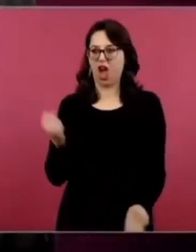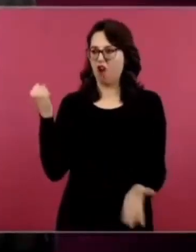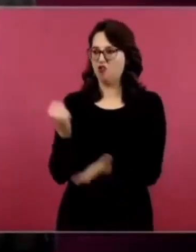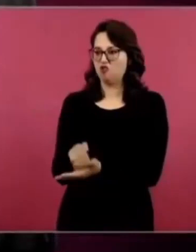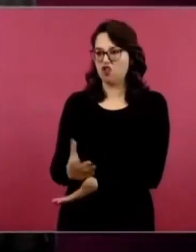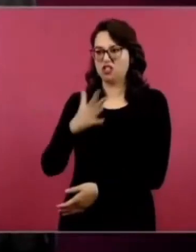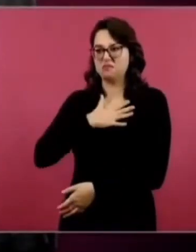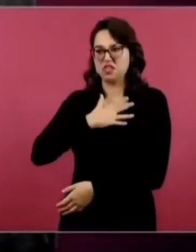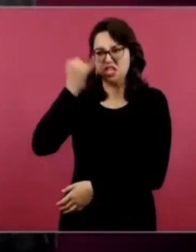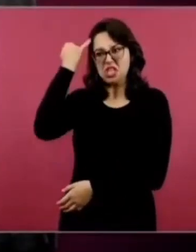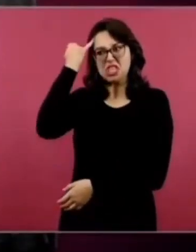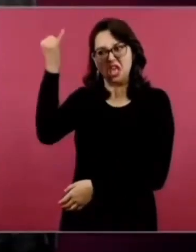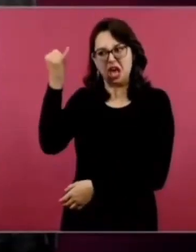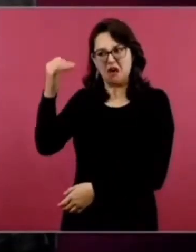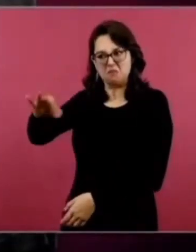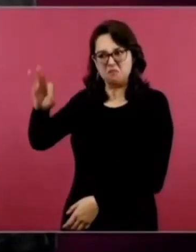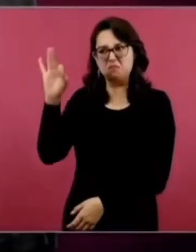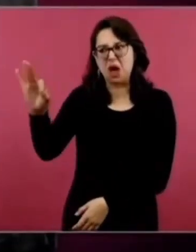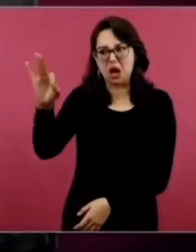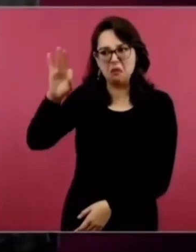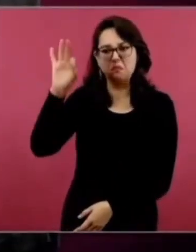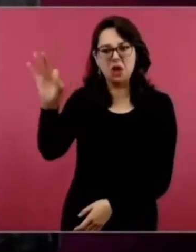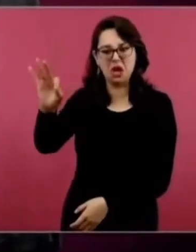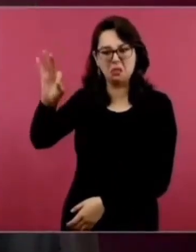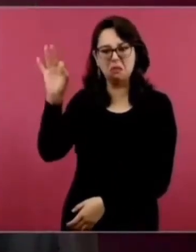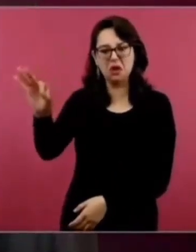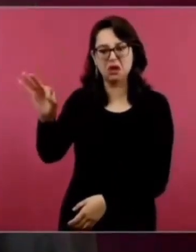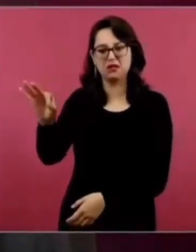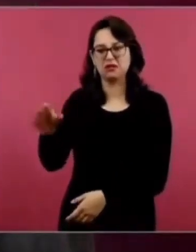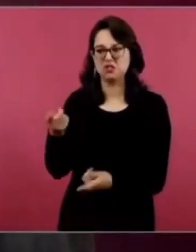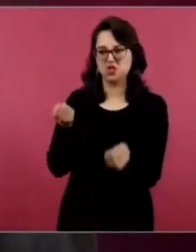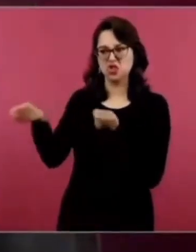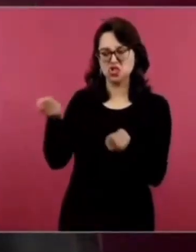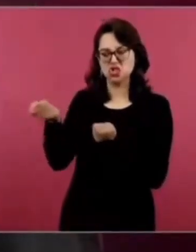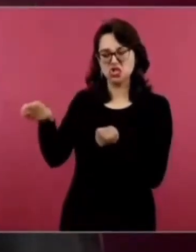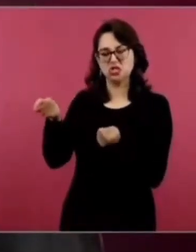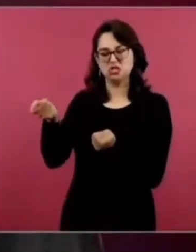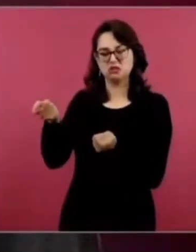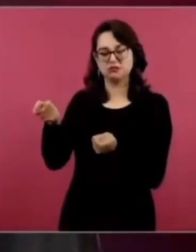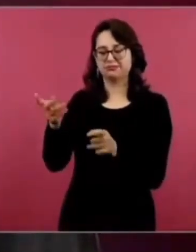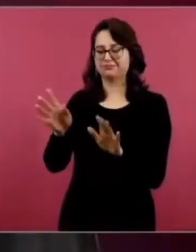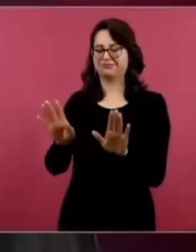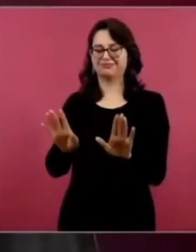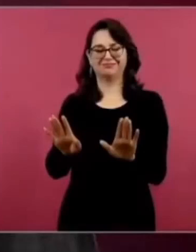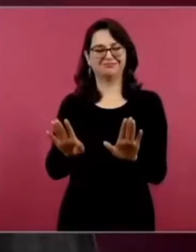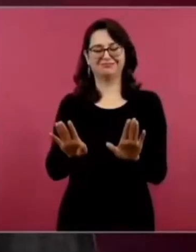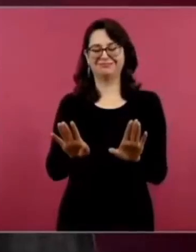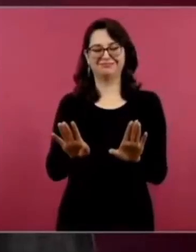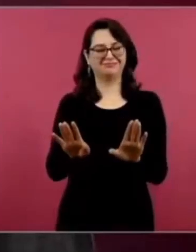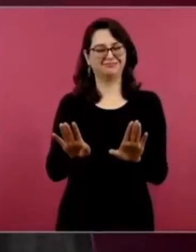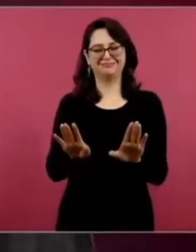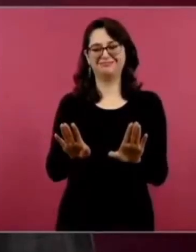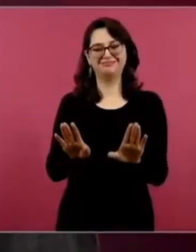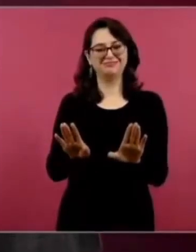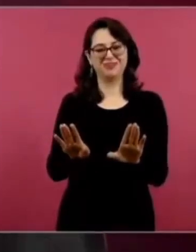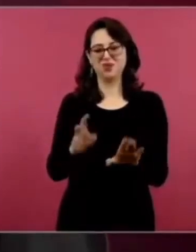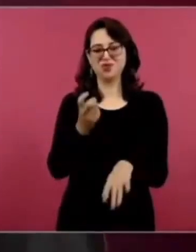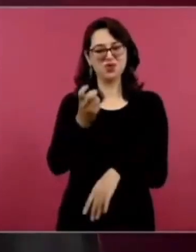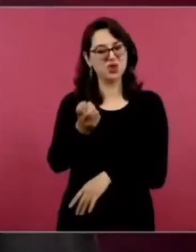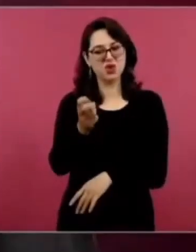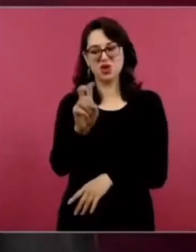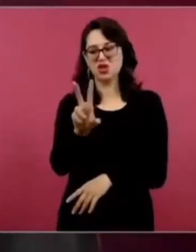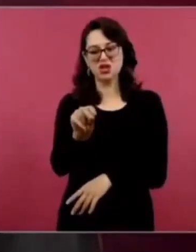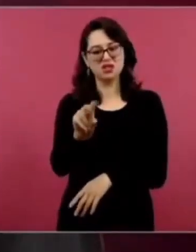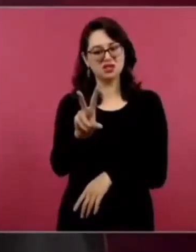tripular la